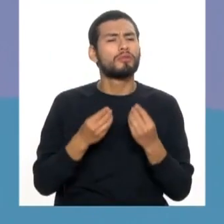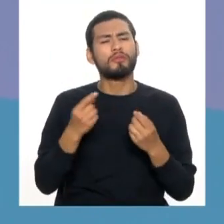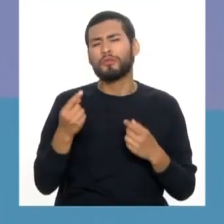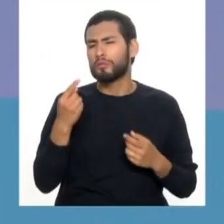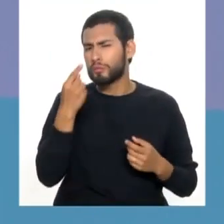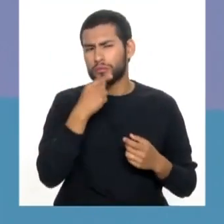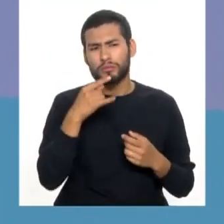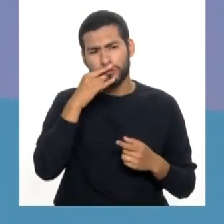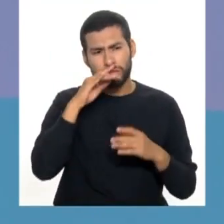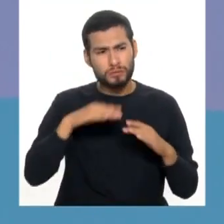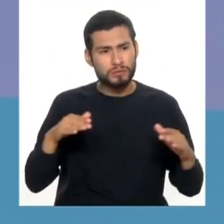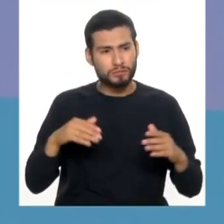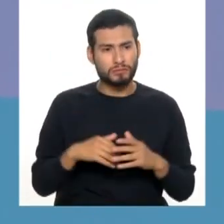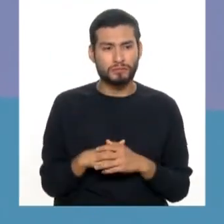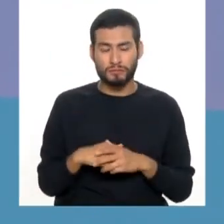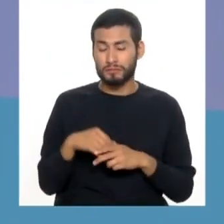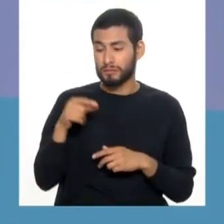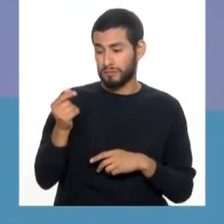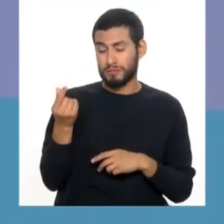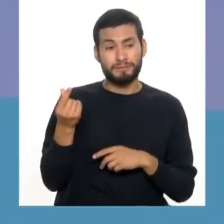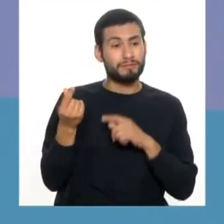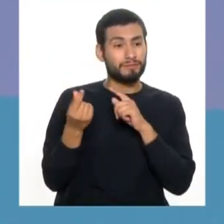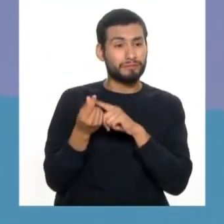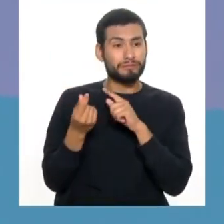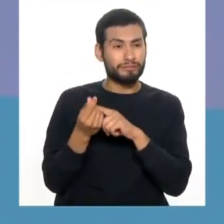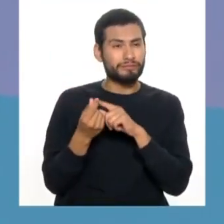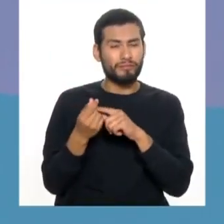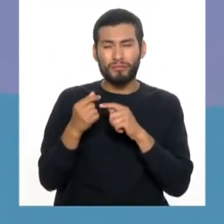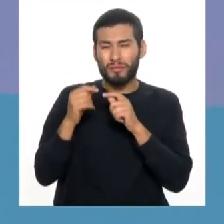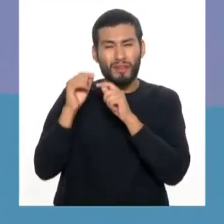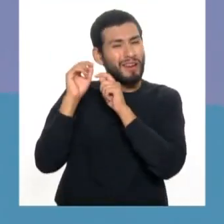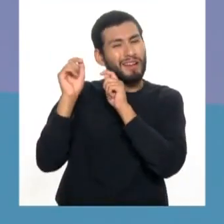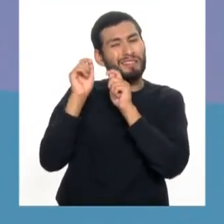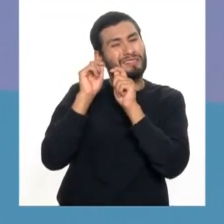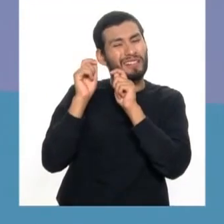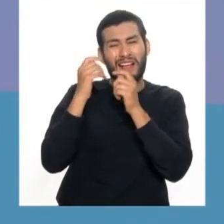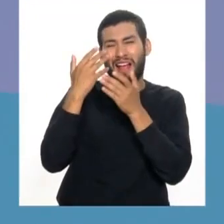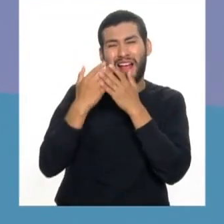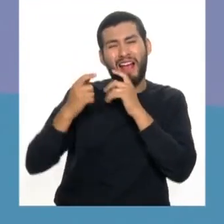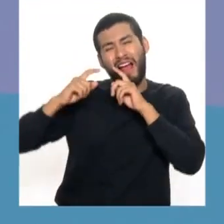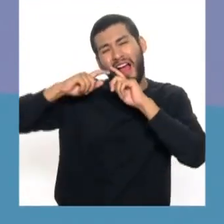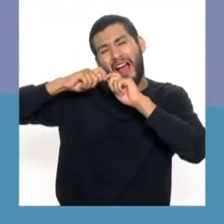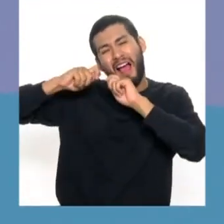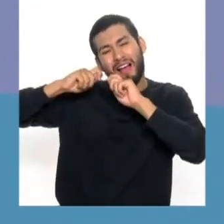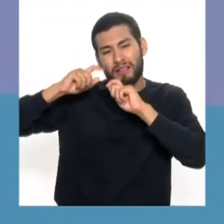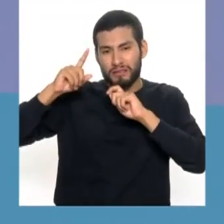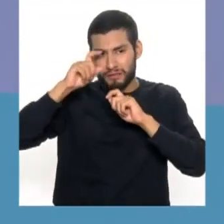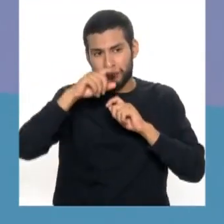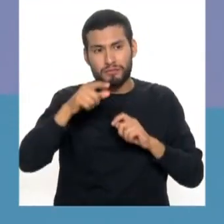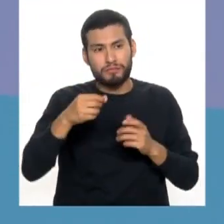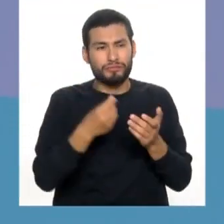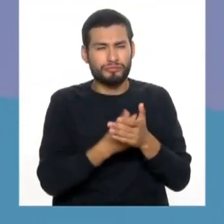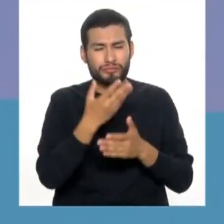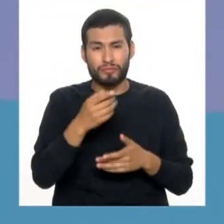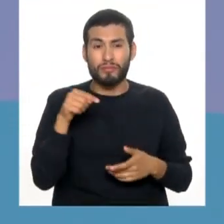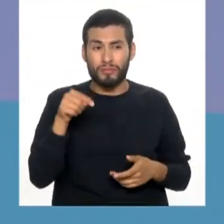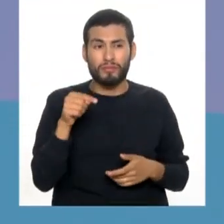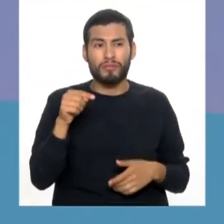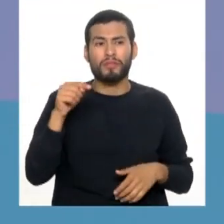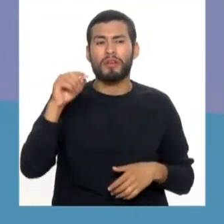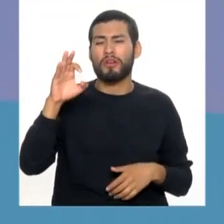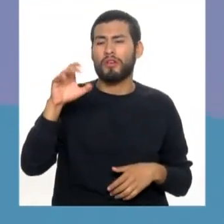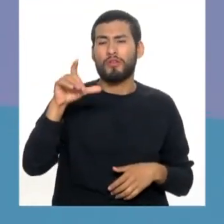boquita de los niños? Este hilo, imagínense, poner la mano tan grande en la boca del niño no se puede. Entonces compramos esto que se llama